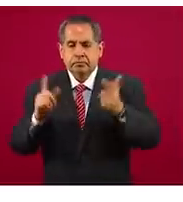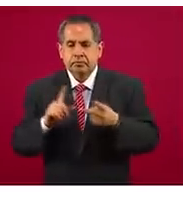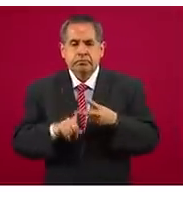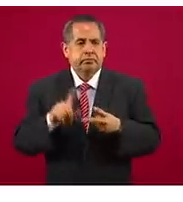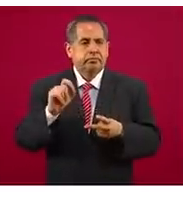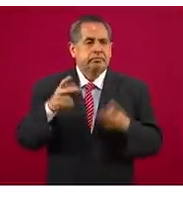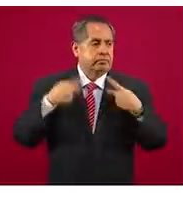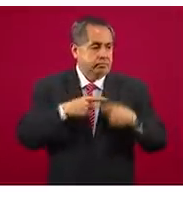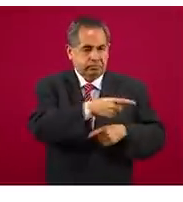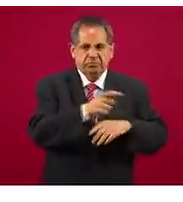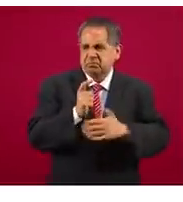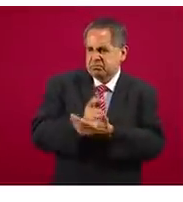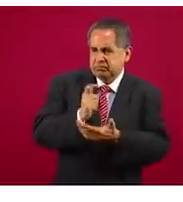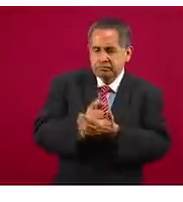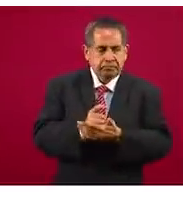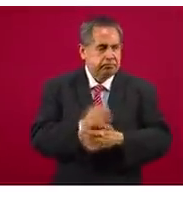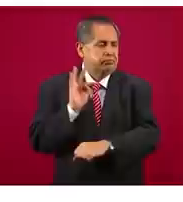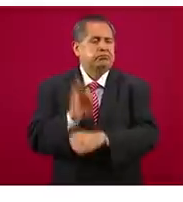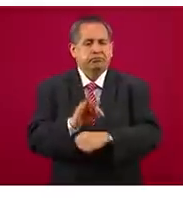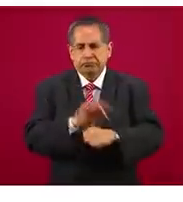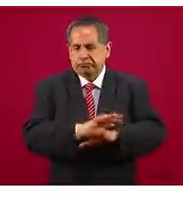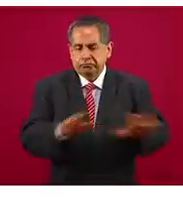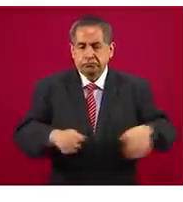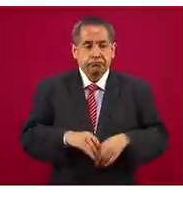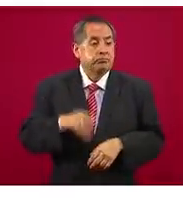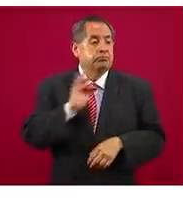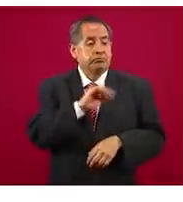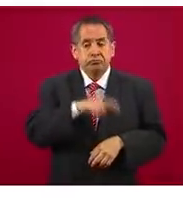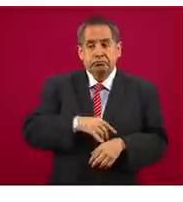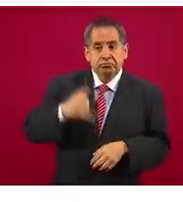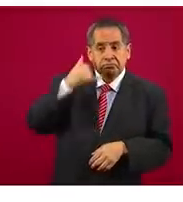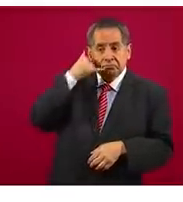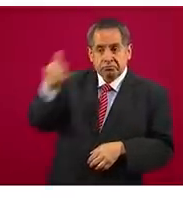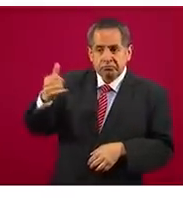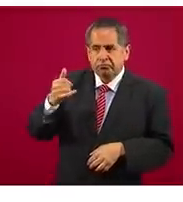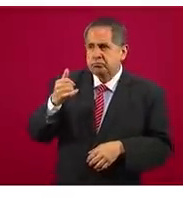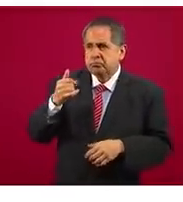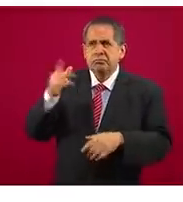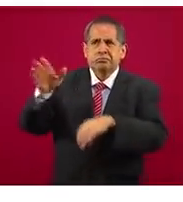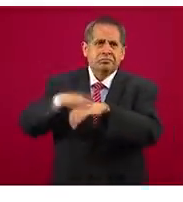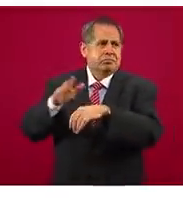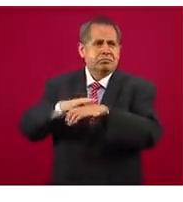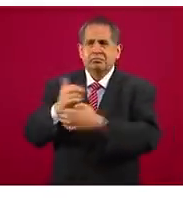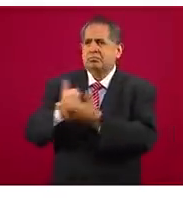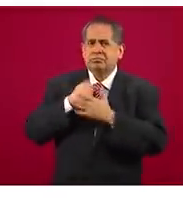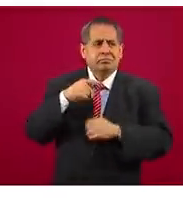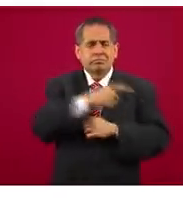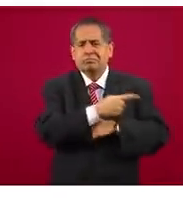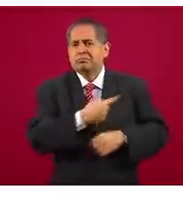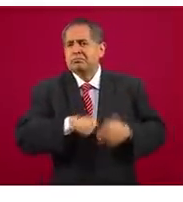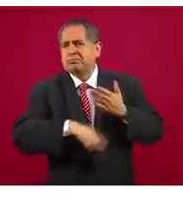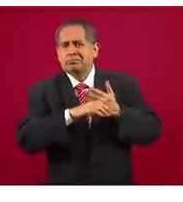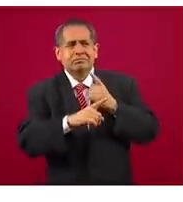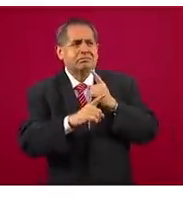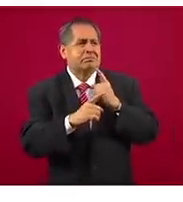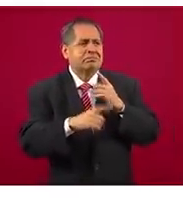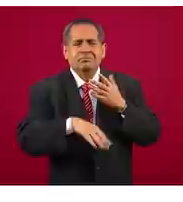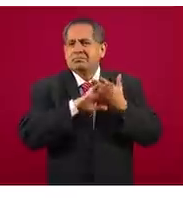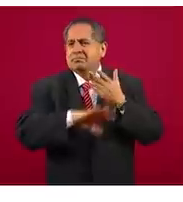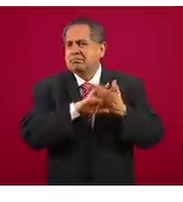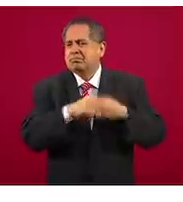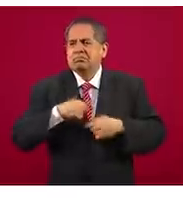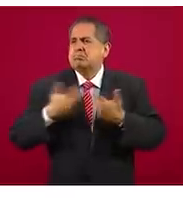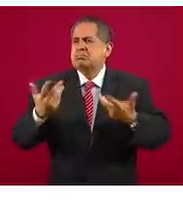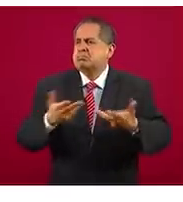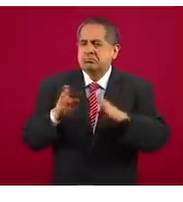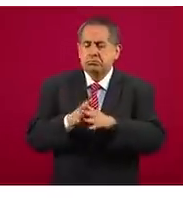atienden las llamadas de la ciudadanía para darle algún asesoramiento y principalmente se apoya